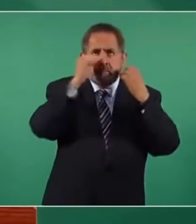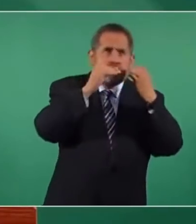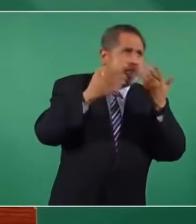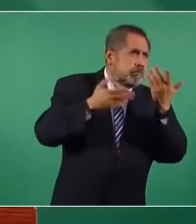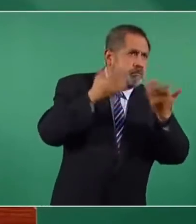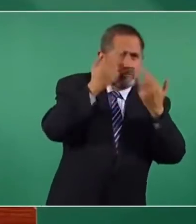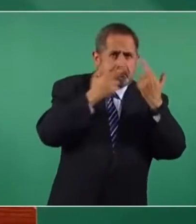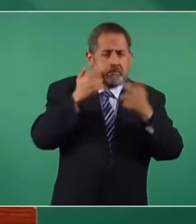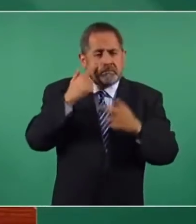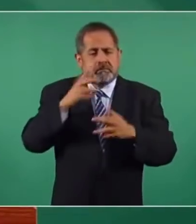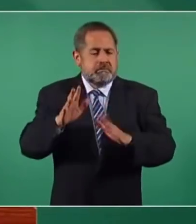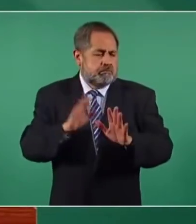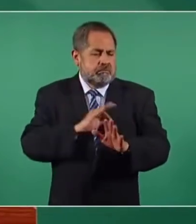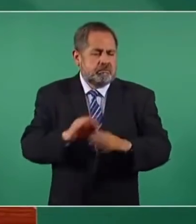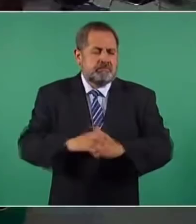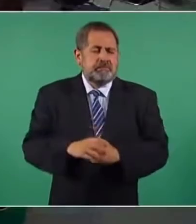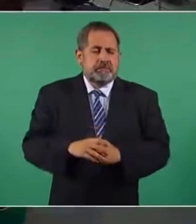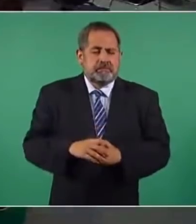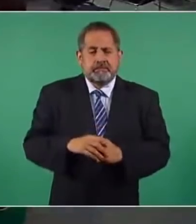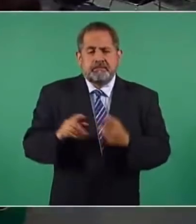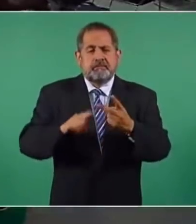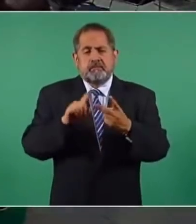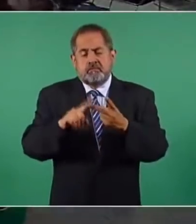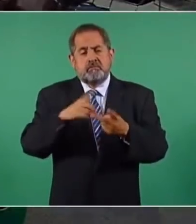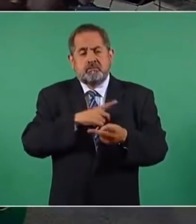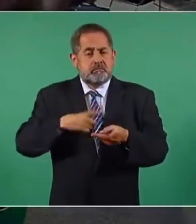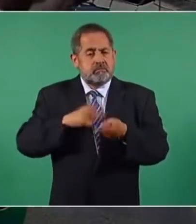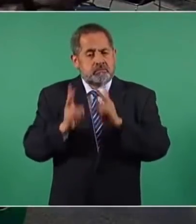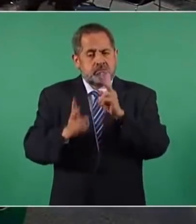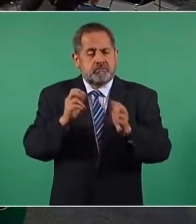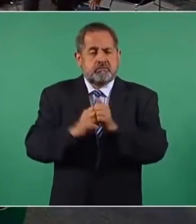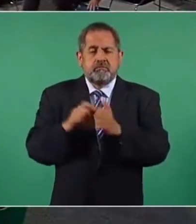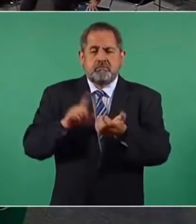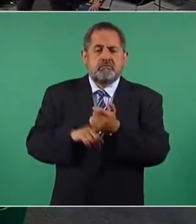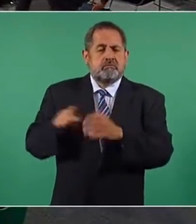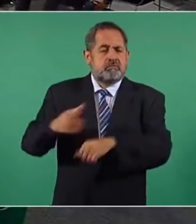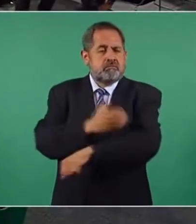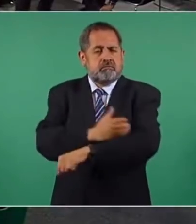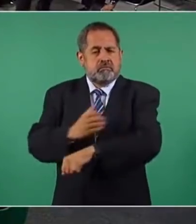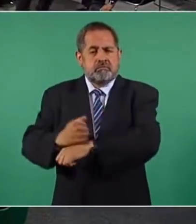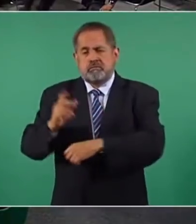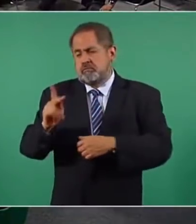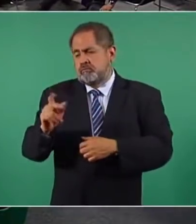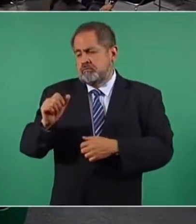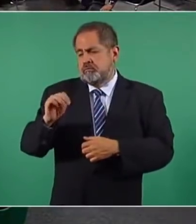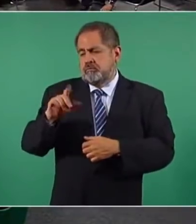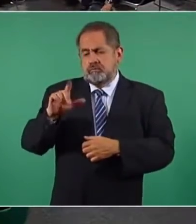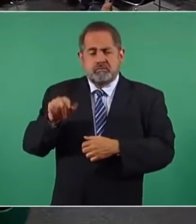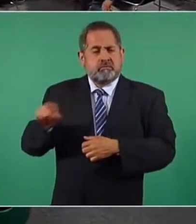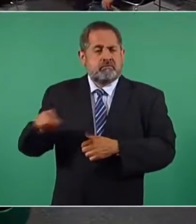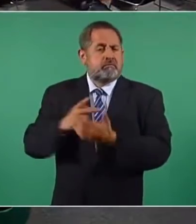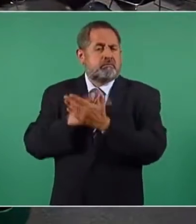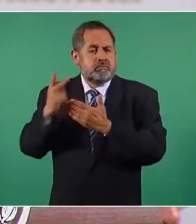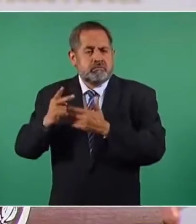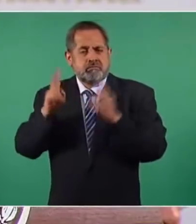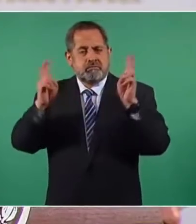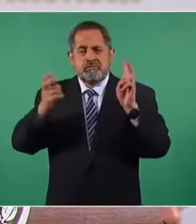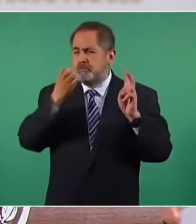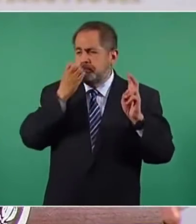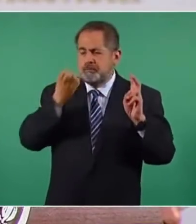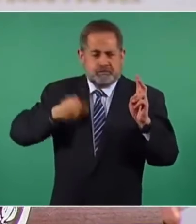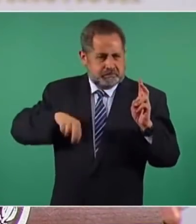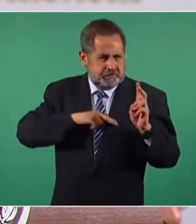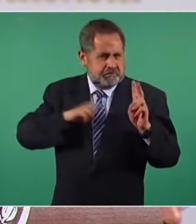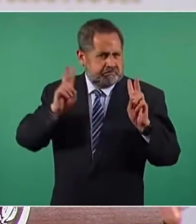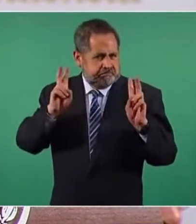esa verificación. Segundo, tendría que platicar también junto con la compañera Pamela, que es del programa de la Escuela Es Nuestra, en donde